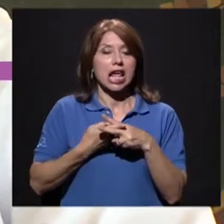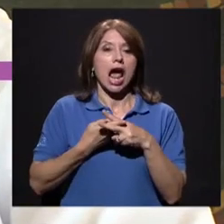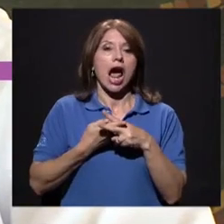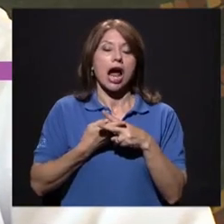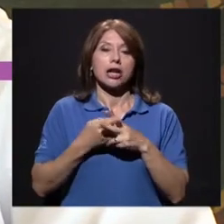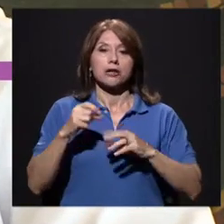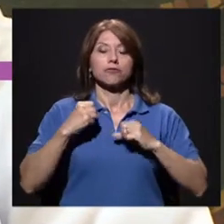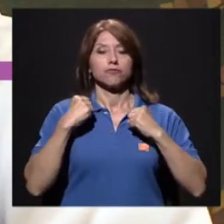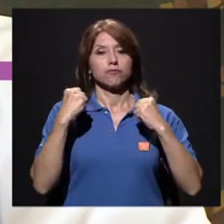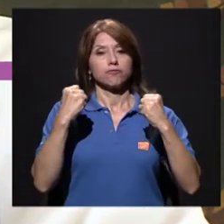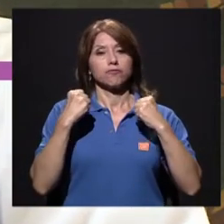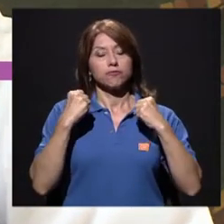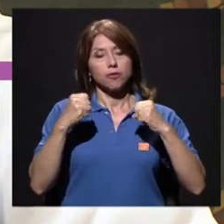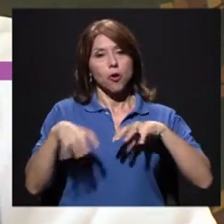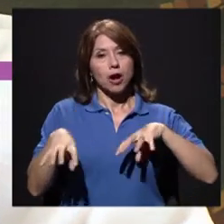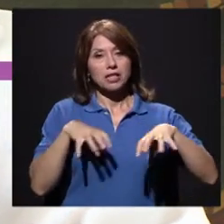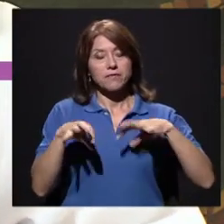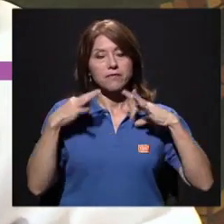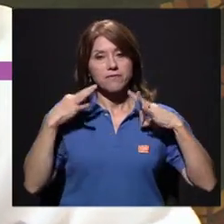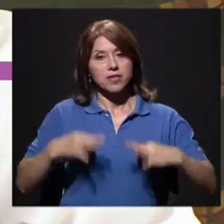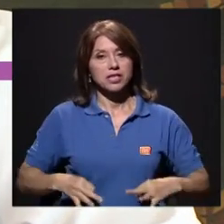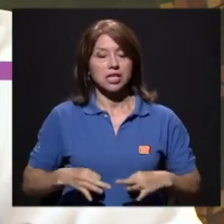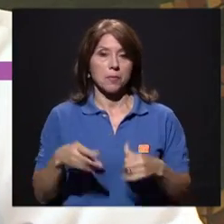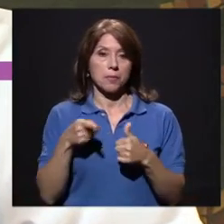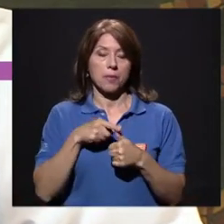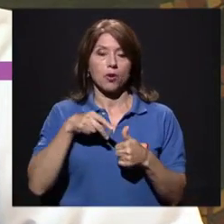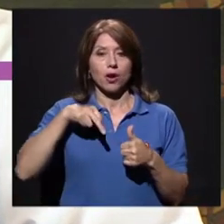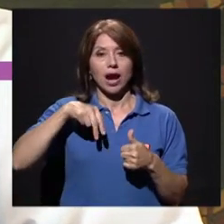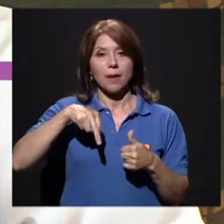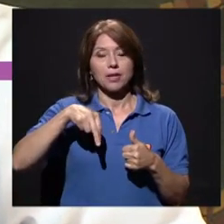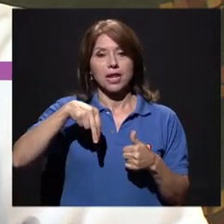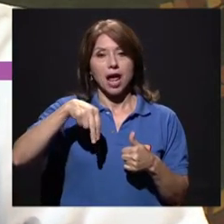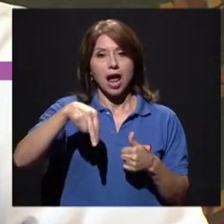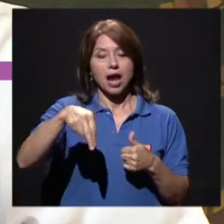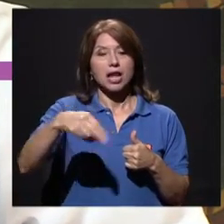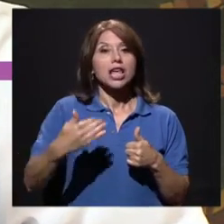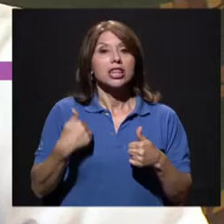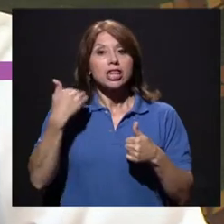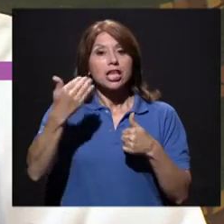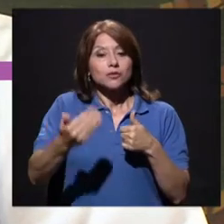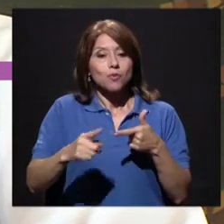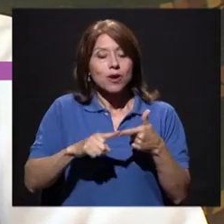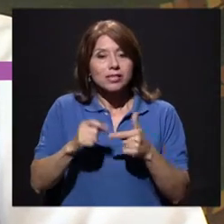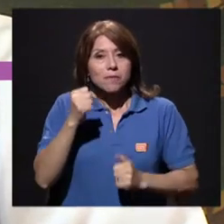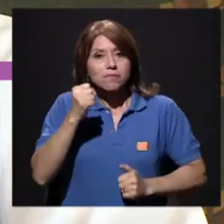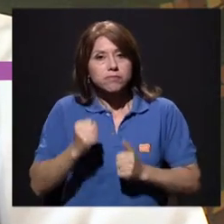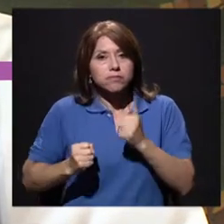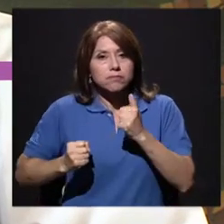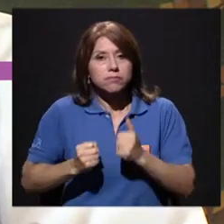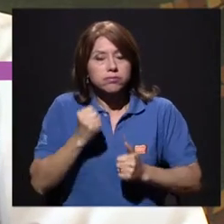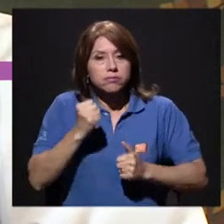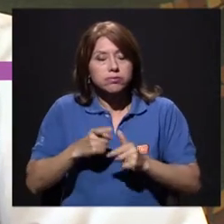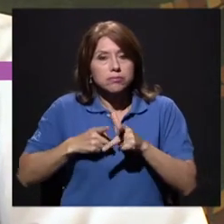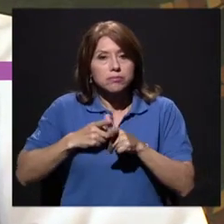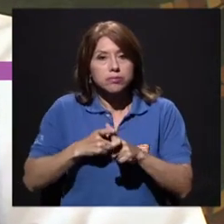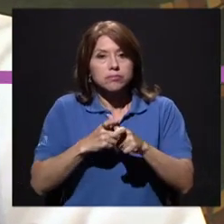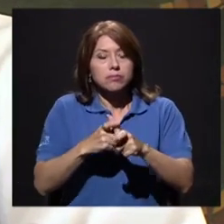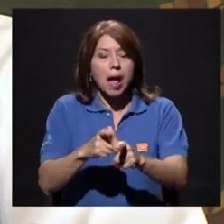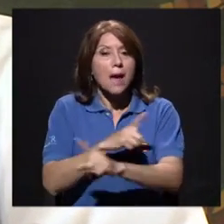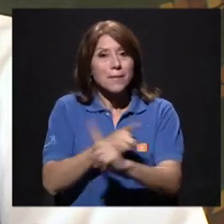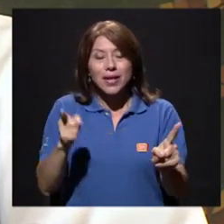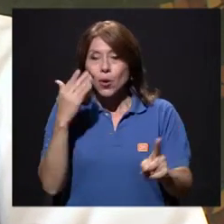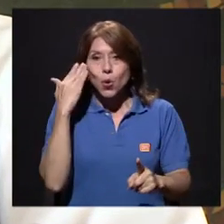a correr, y como decimos popularmente, nada más se tiran, ¿verdad? Y creen que eso no conlleva pues un